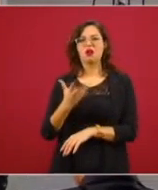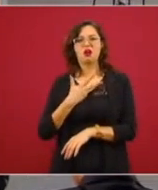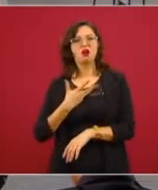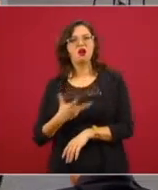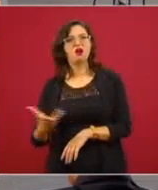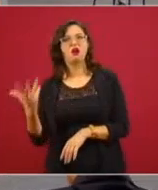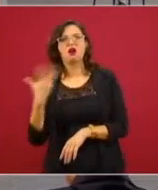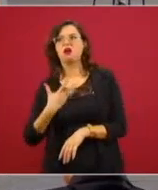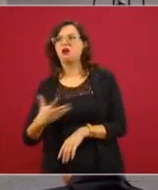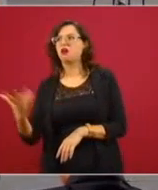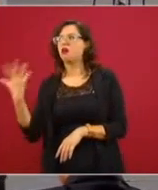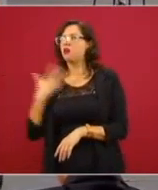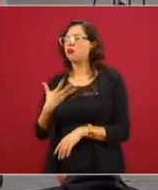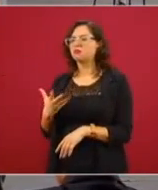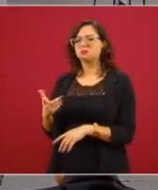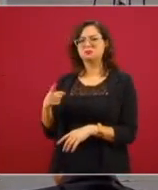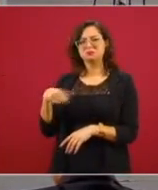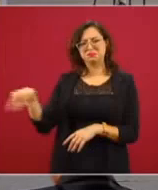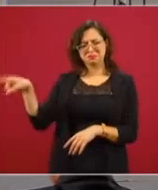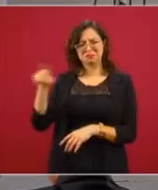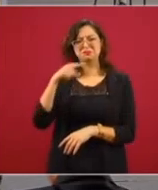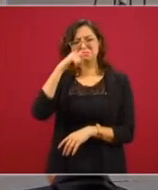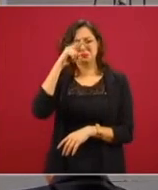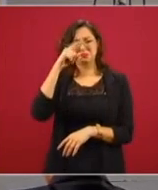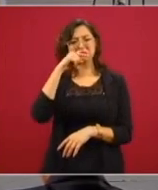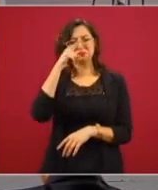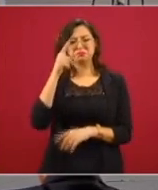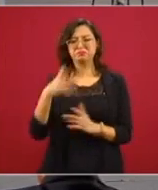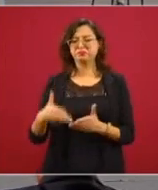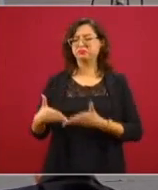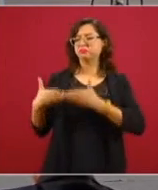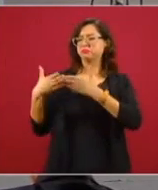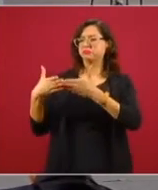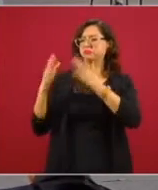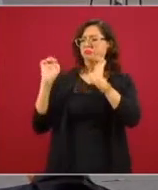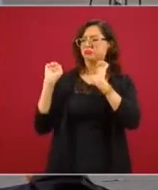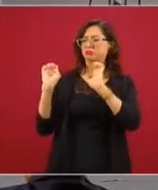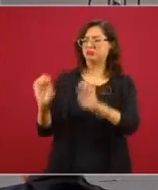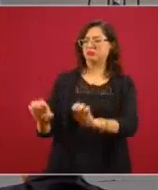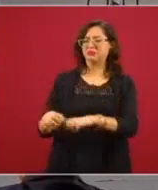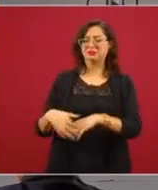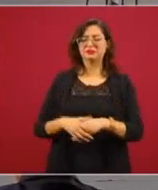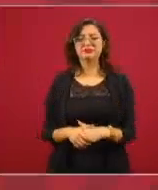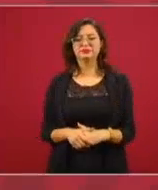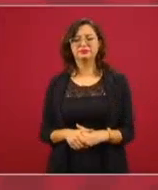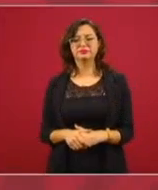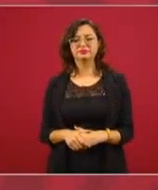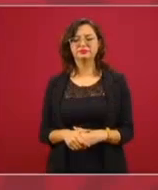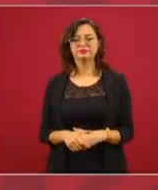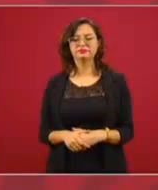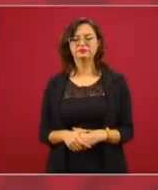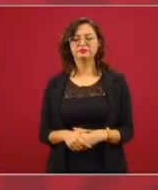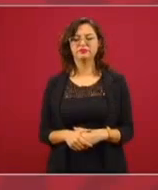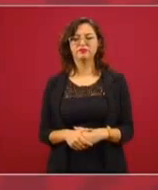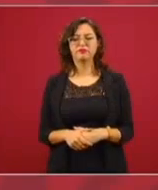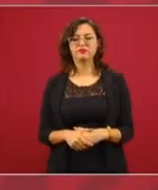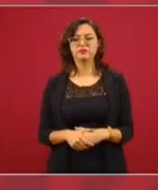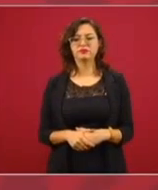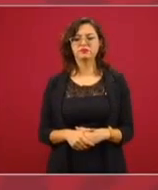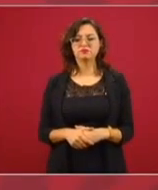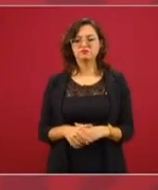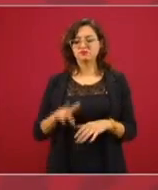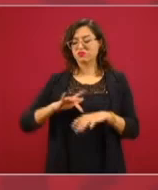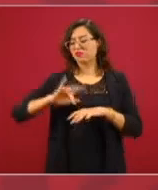los yates, las